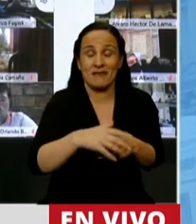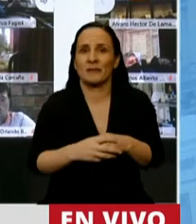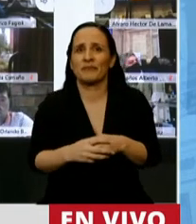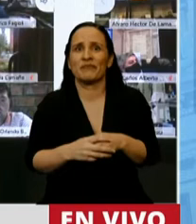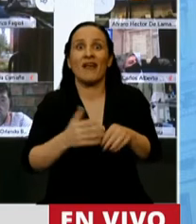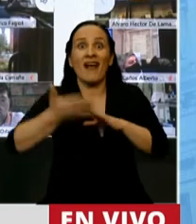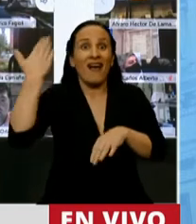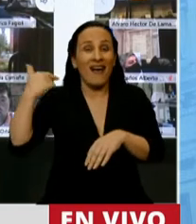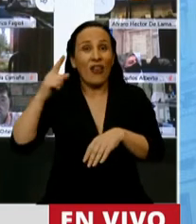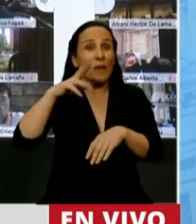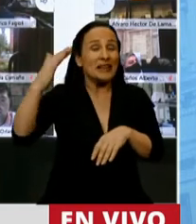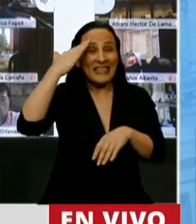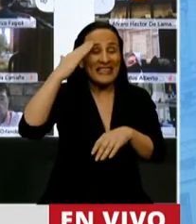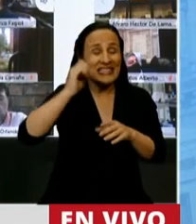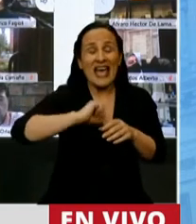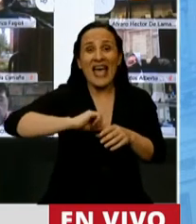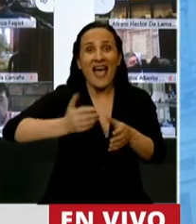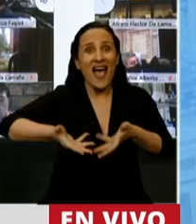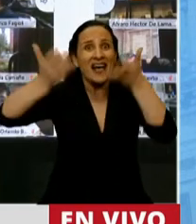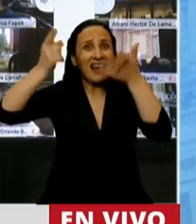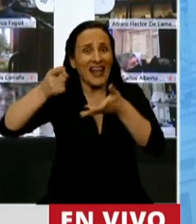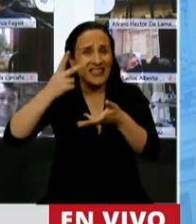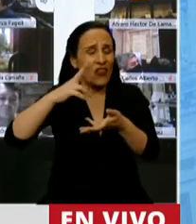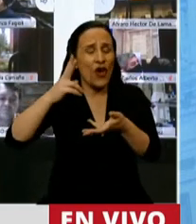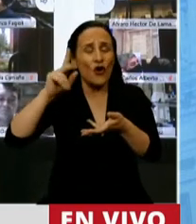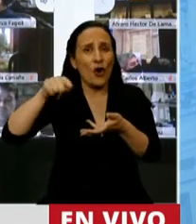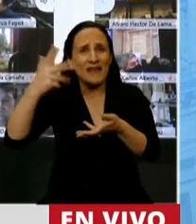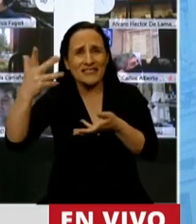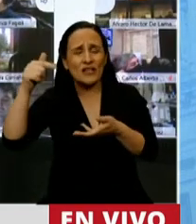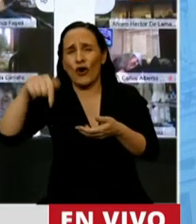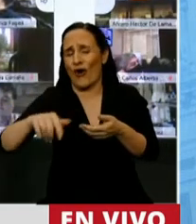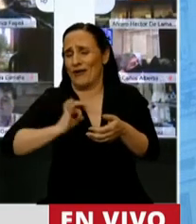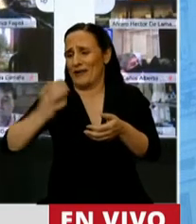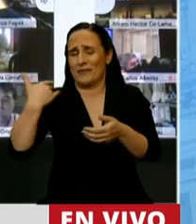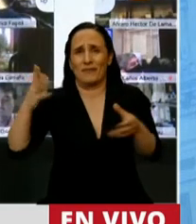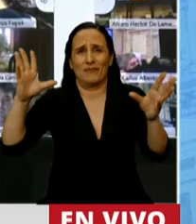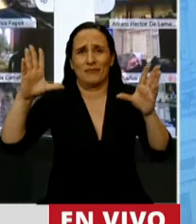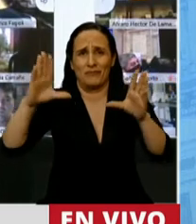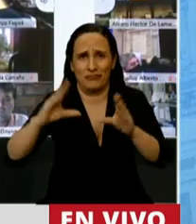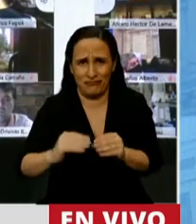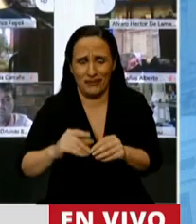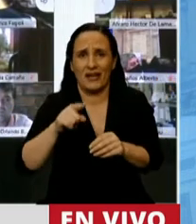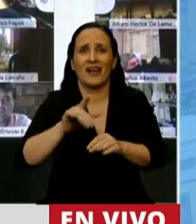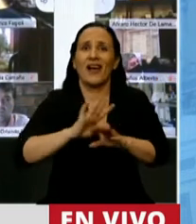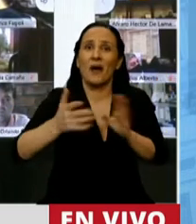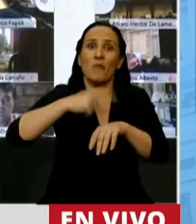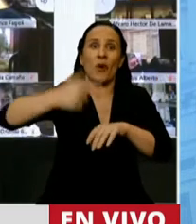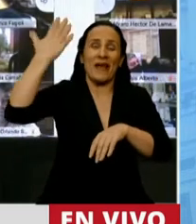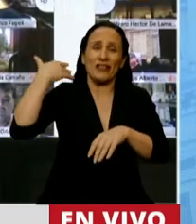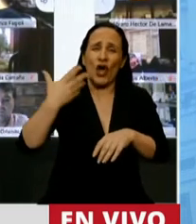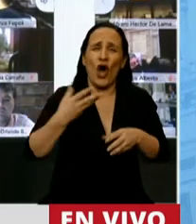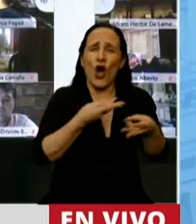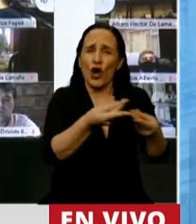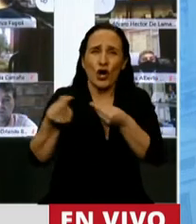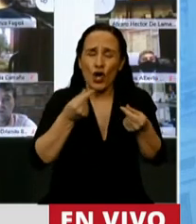,8% en 2015 y terminó cayendo más de 2% en 2019, que vio caer el consumo que venía de crecer al 2,9